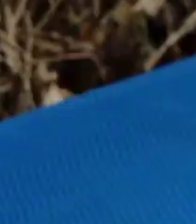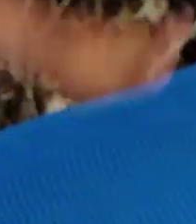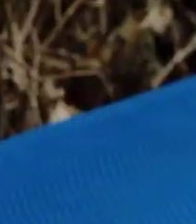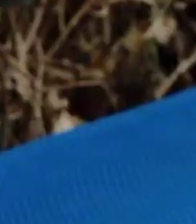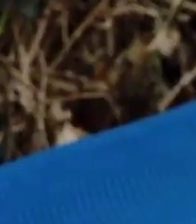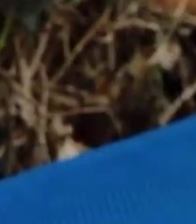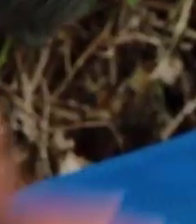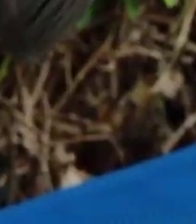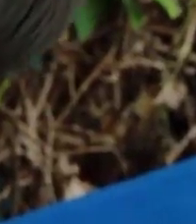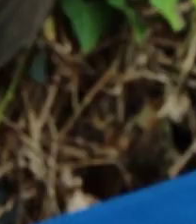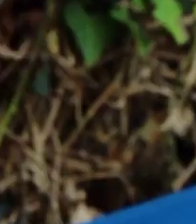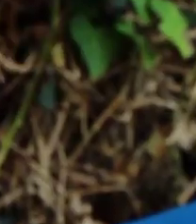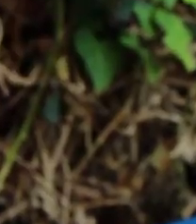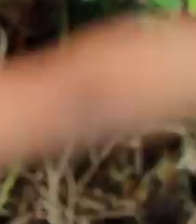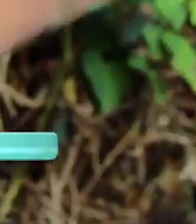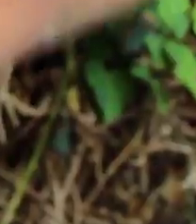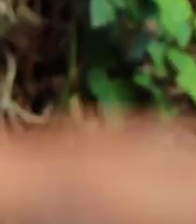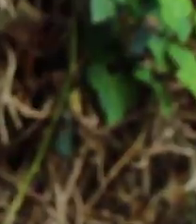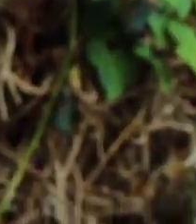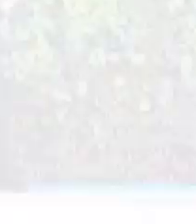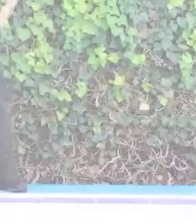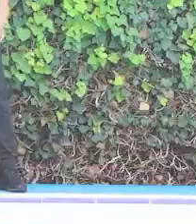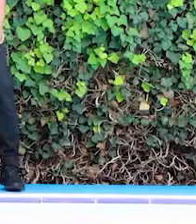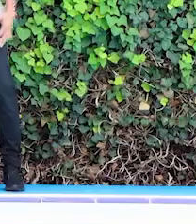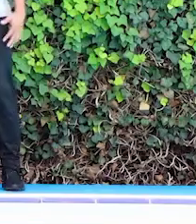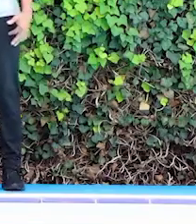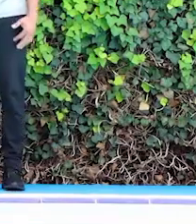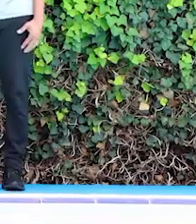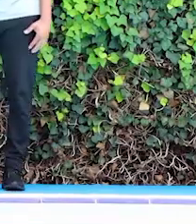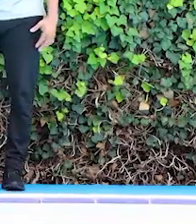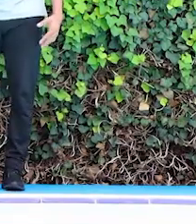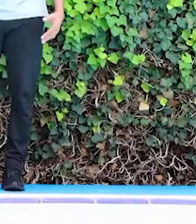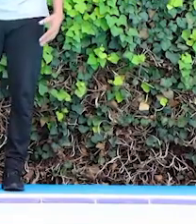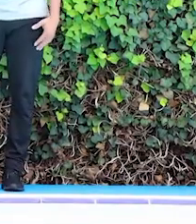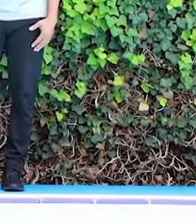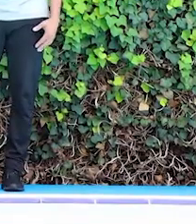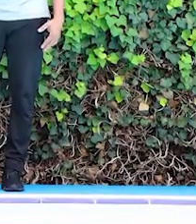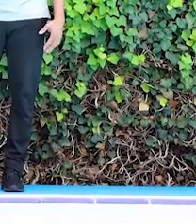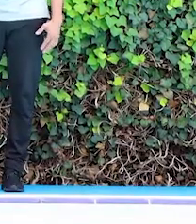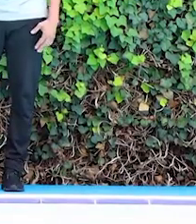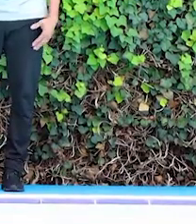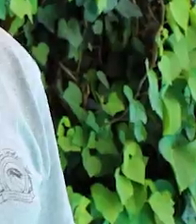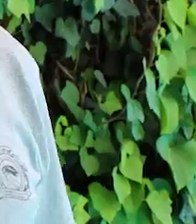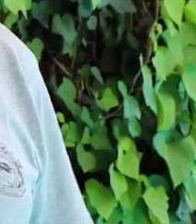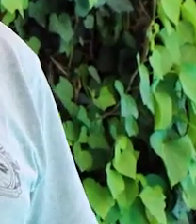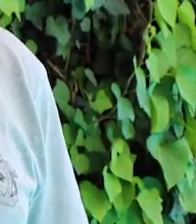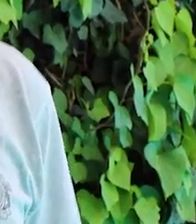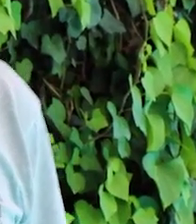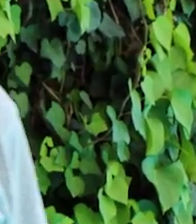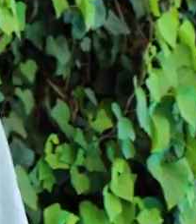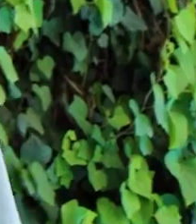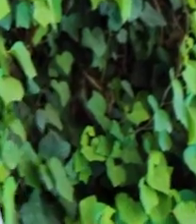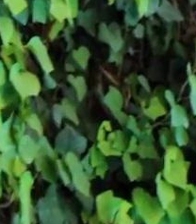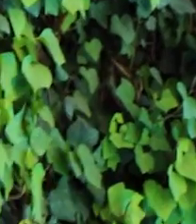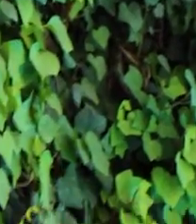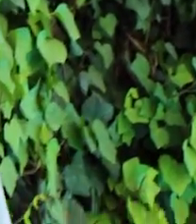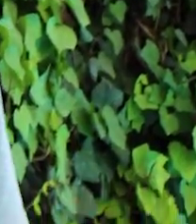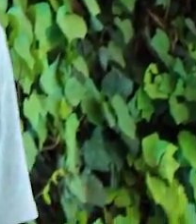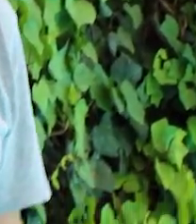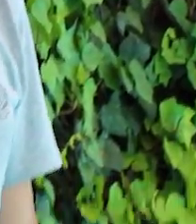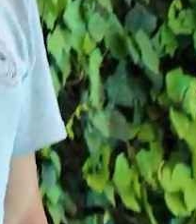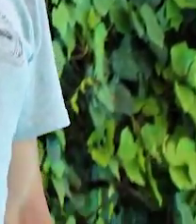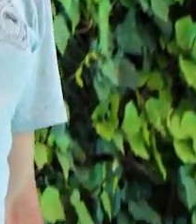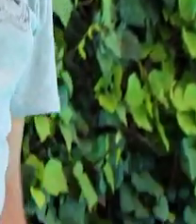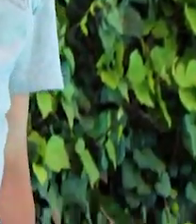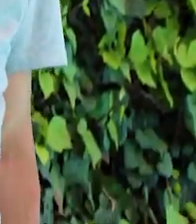Procura que siempre tus brazos vayan al frente. A continuación vamos a hacer una plancha lateral. ¿Qué es una plancha lateral? Nos vamos a acostar